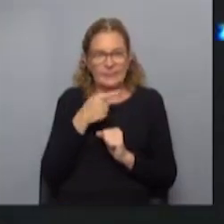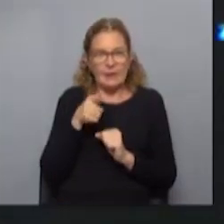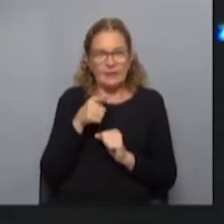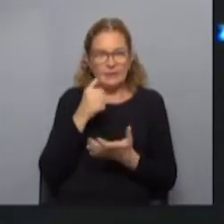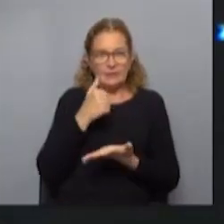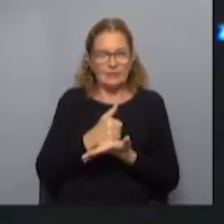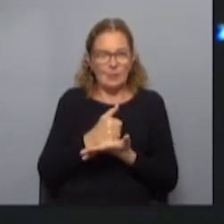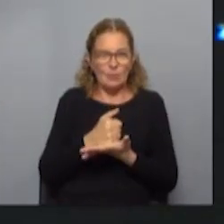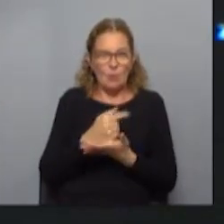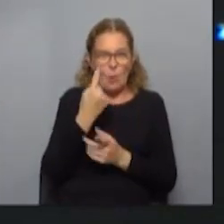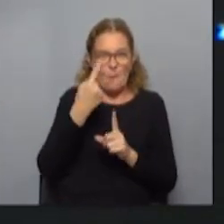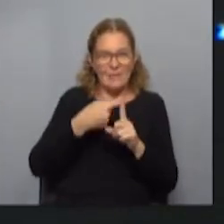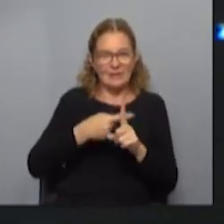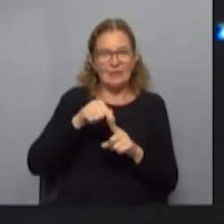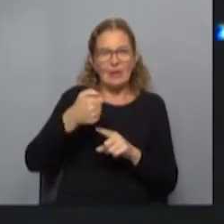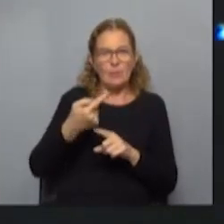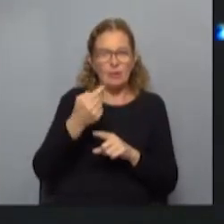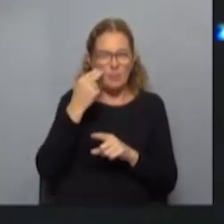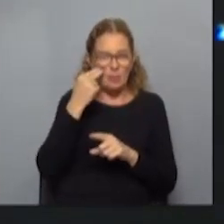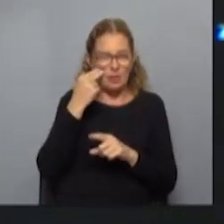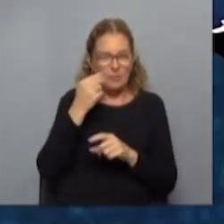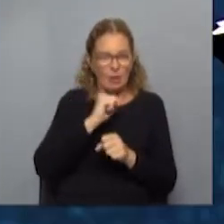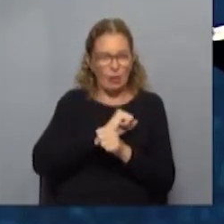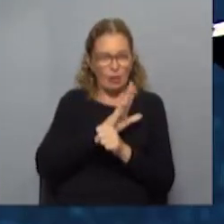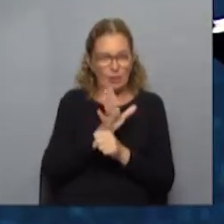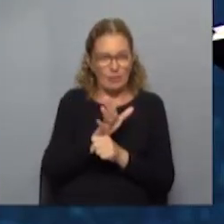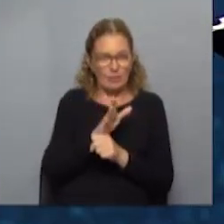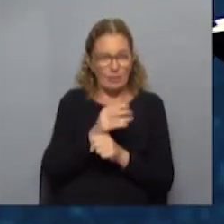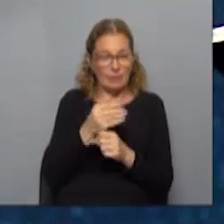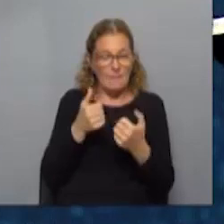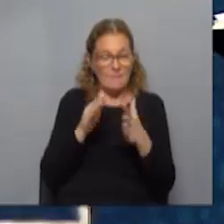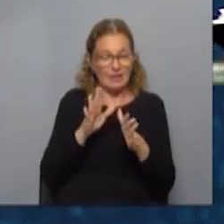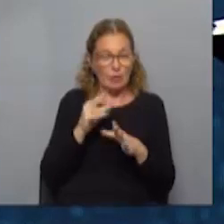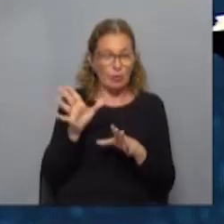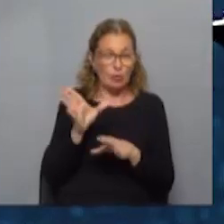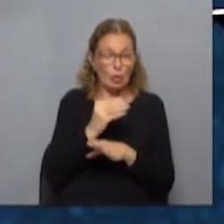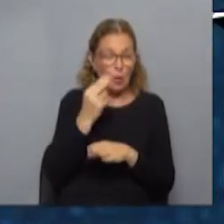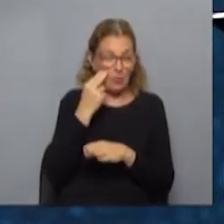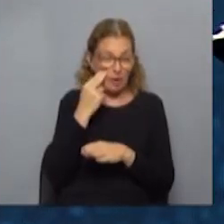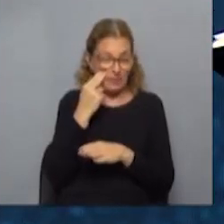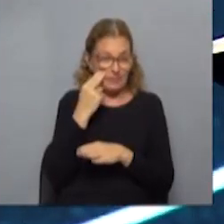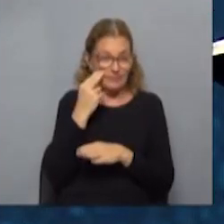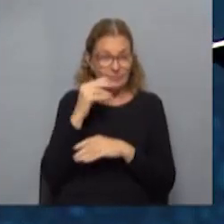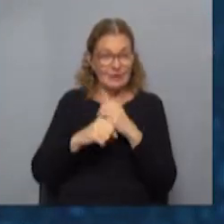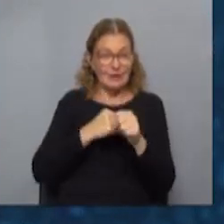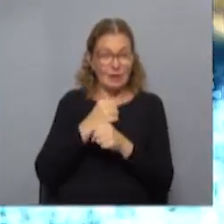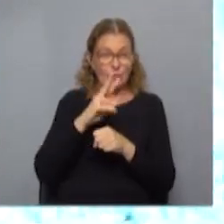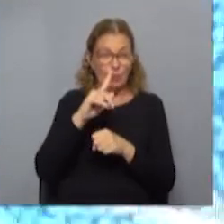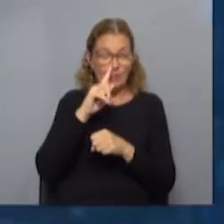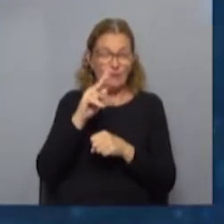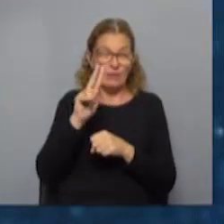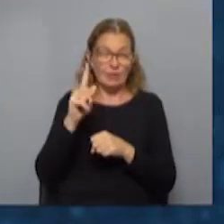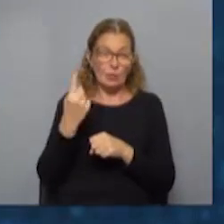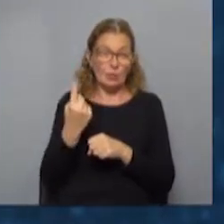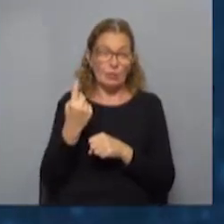estábamos recién un mes después de la emergencia. Estábamos inaugurando todos los problemas. Exacto. Y en el 2021, que en el